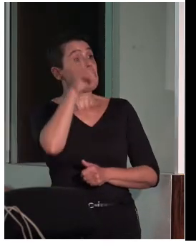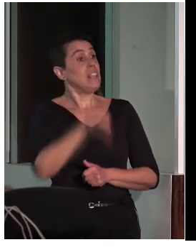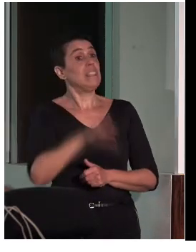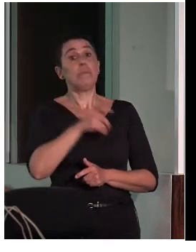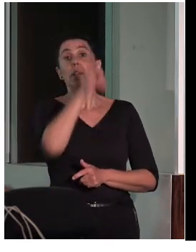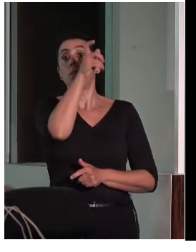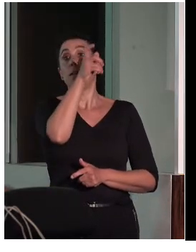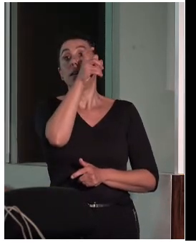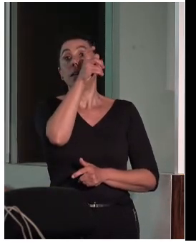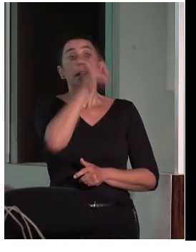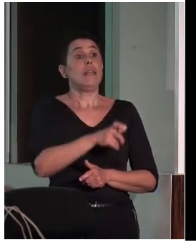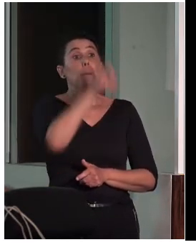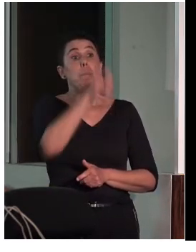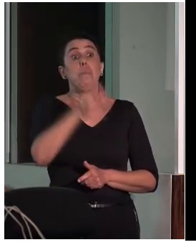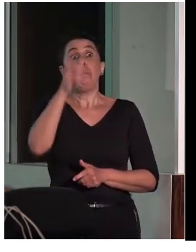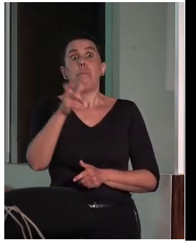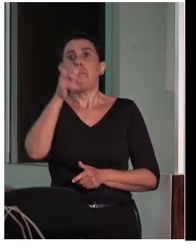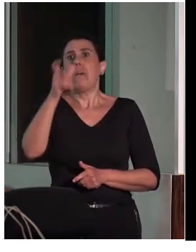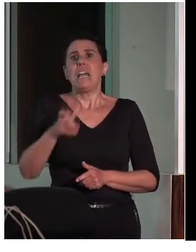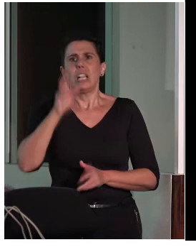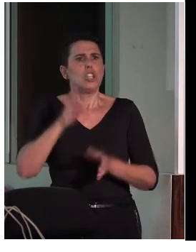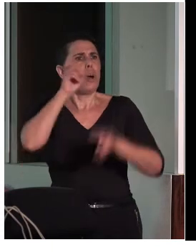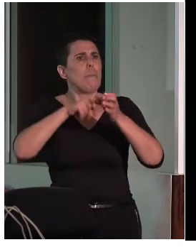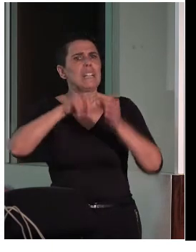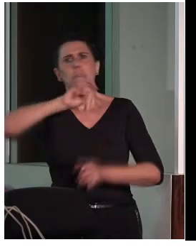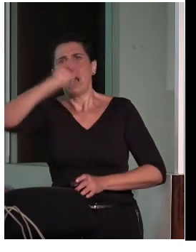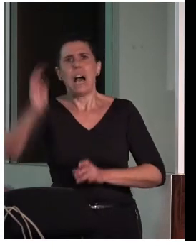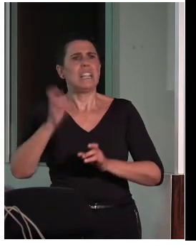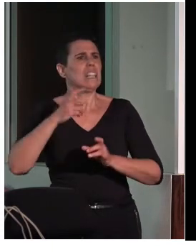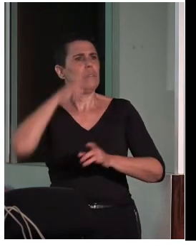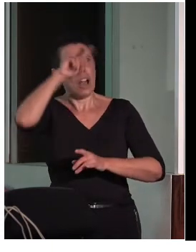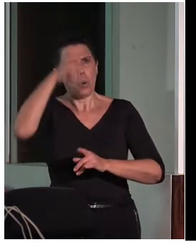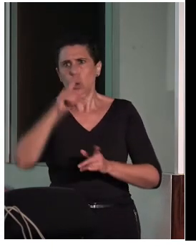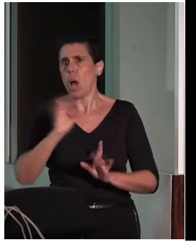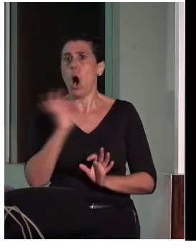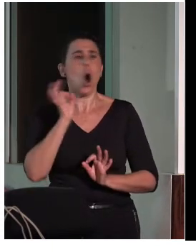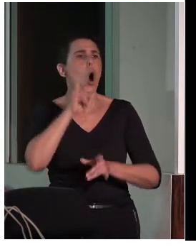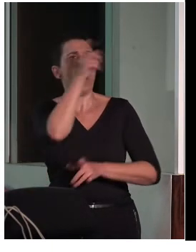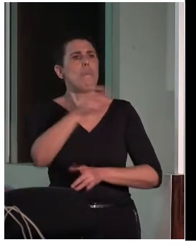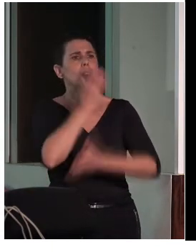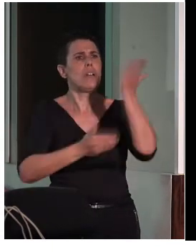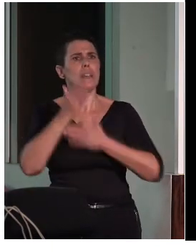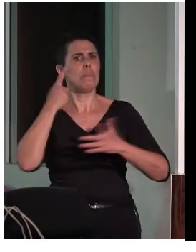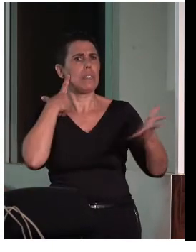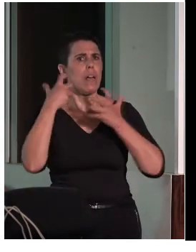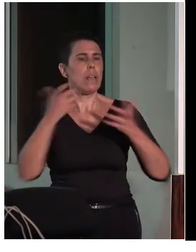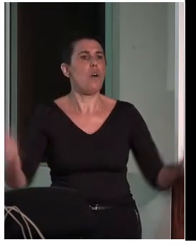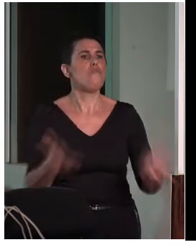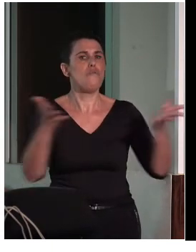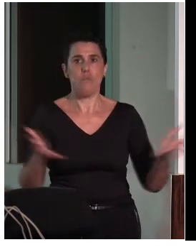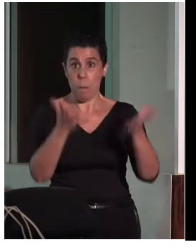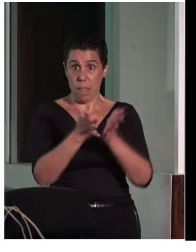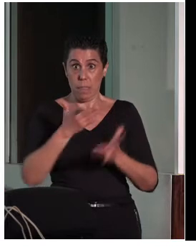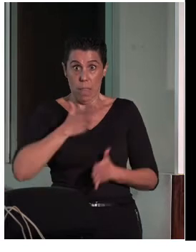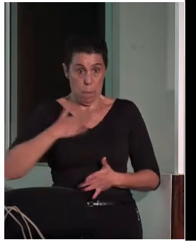personas en su actividad cultural, o sea, la persona con discapacidad como artista en cualquiera de las disciplinas. Yo como gestora